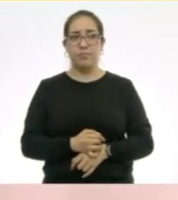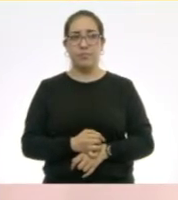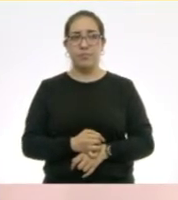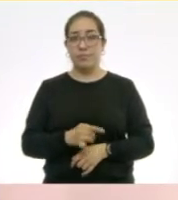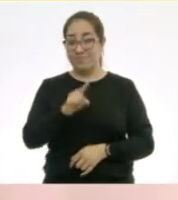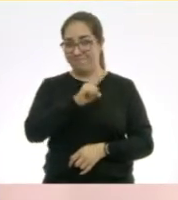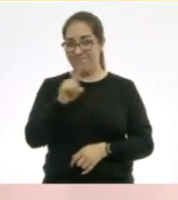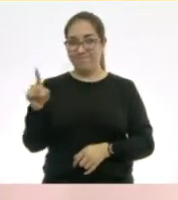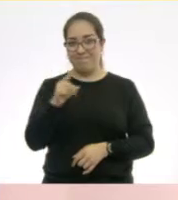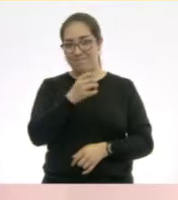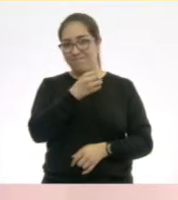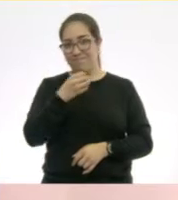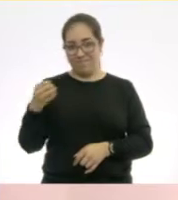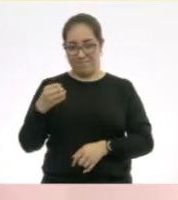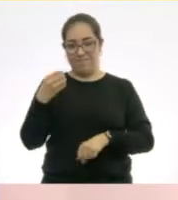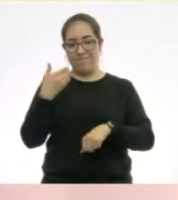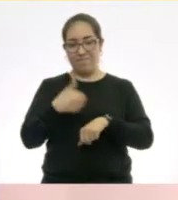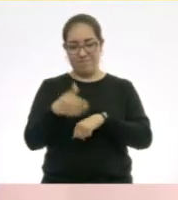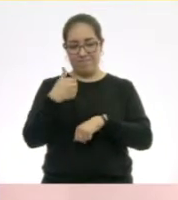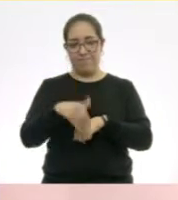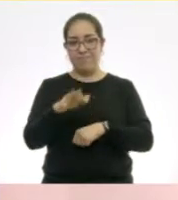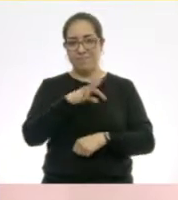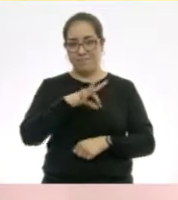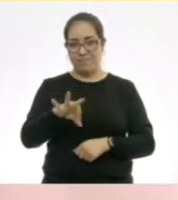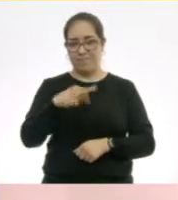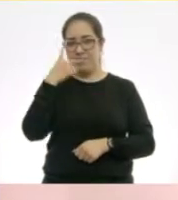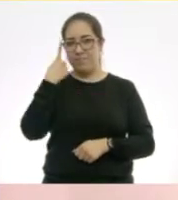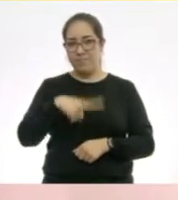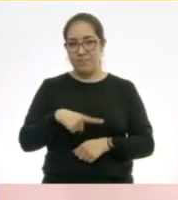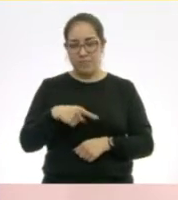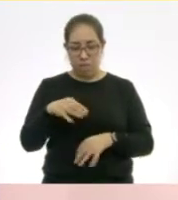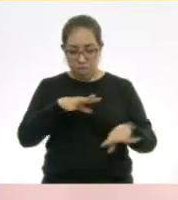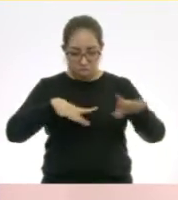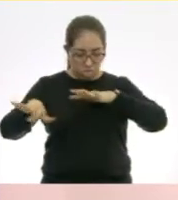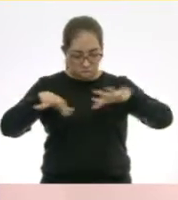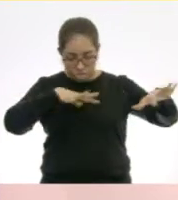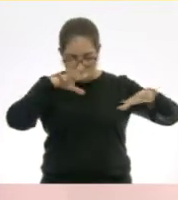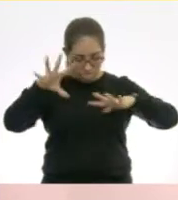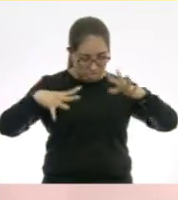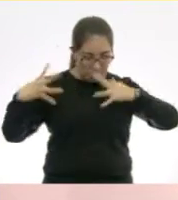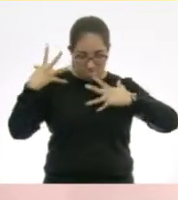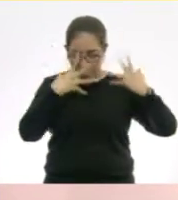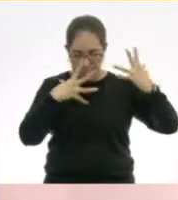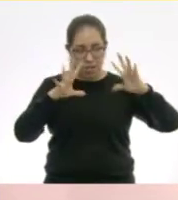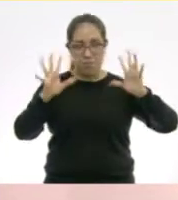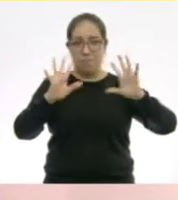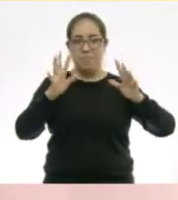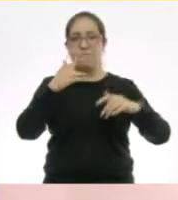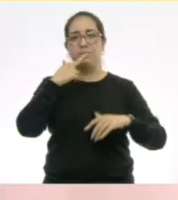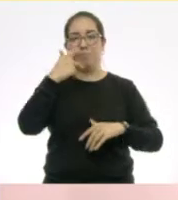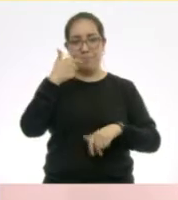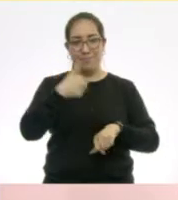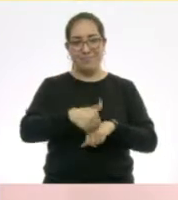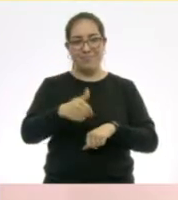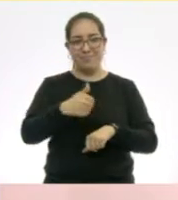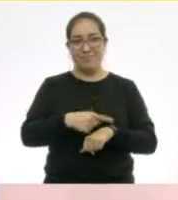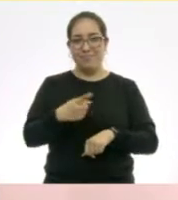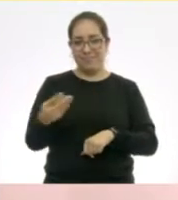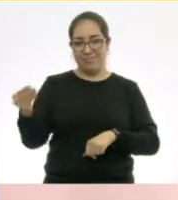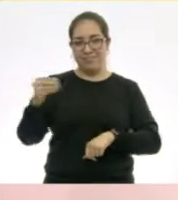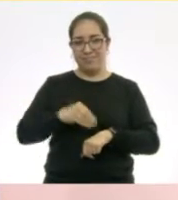¿Sí? Las van numerando ustedes. ¿Sí? Para que no se pierdan. Entonces, aquí voy a poner que es un virus.